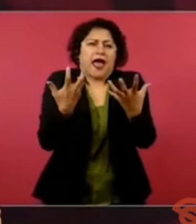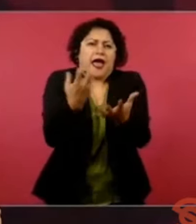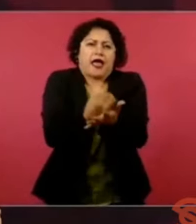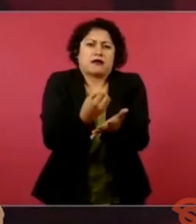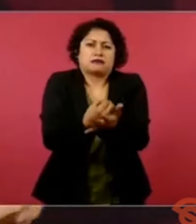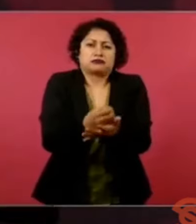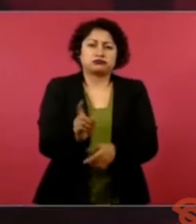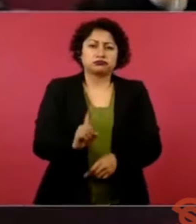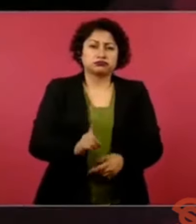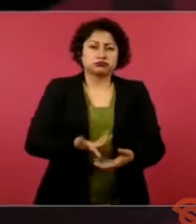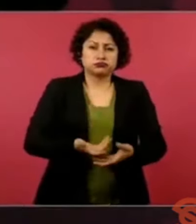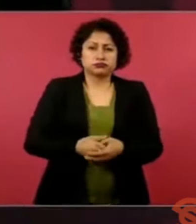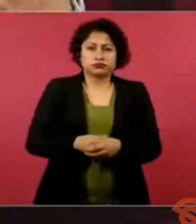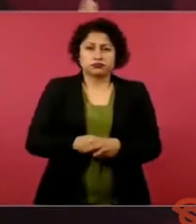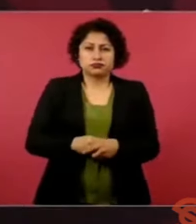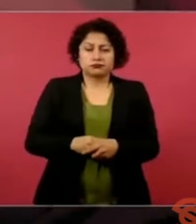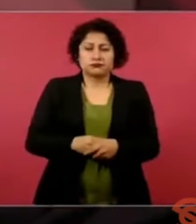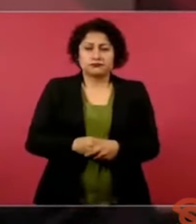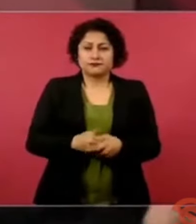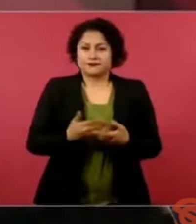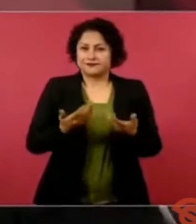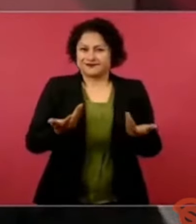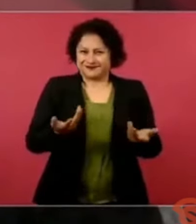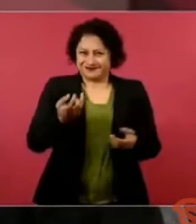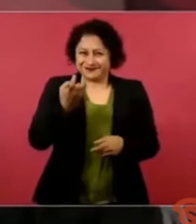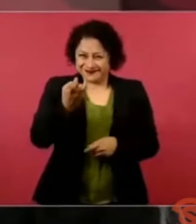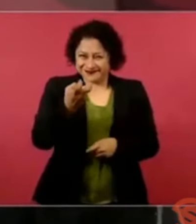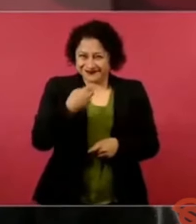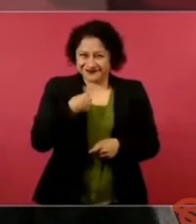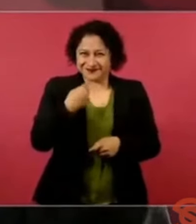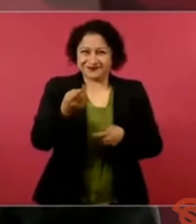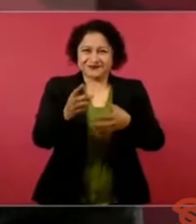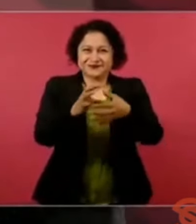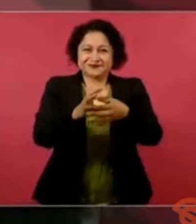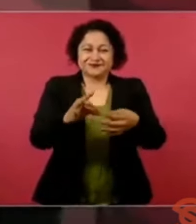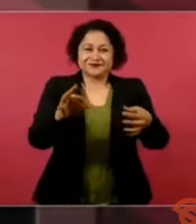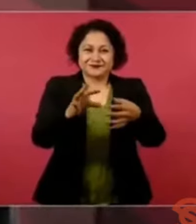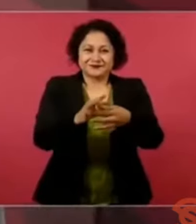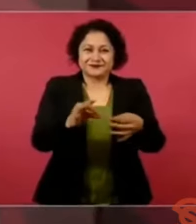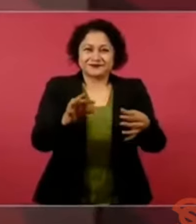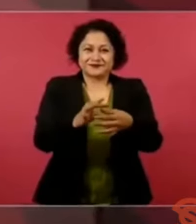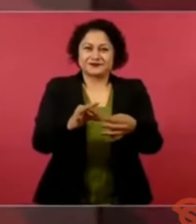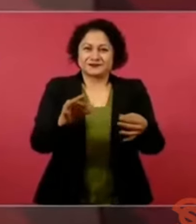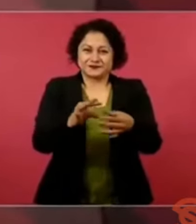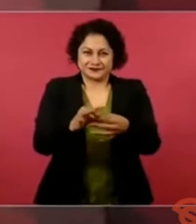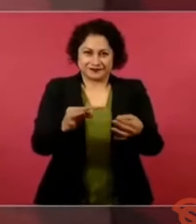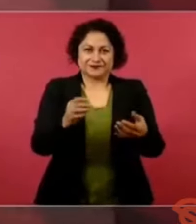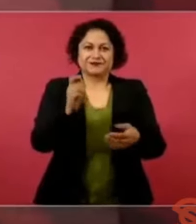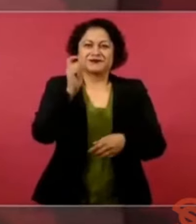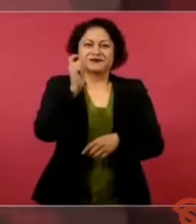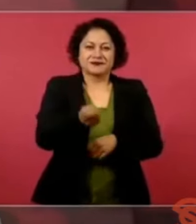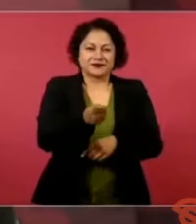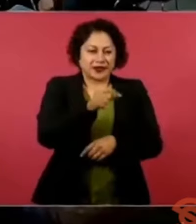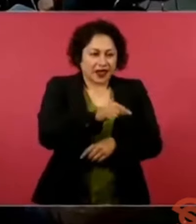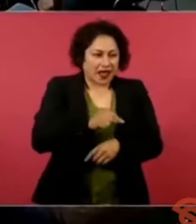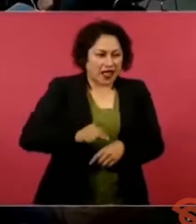bueno, todo eso que quisieron hacer a un lado destruir,